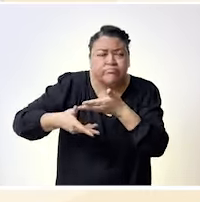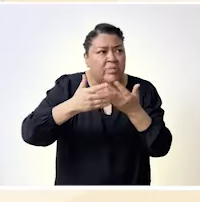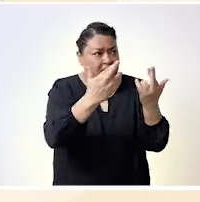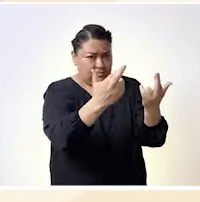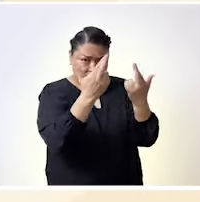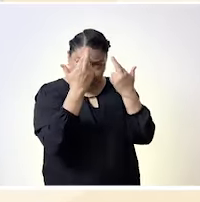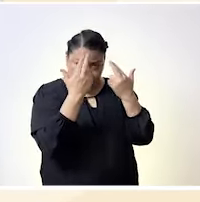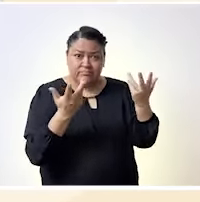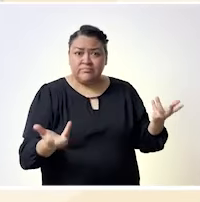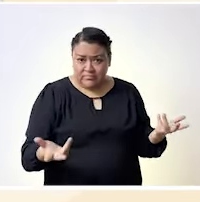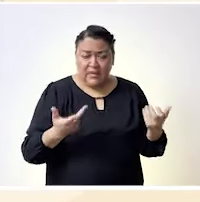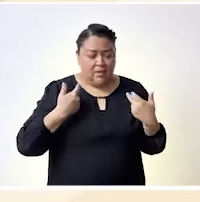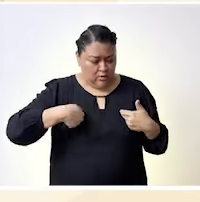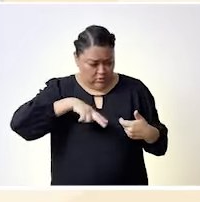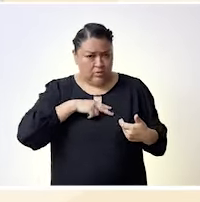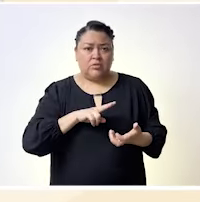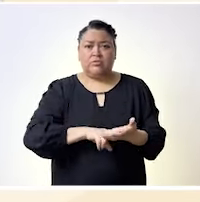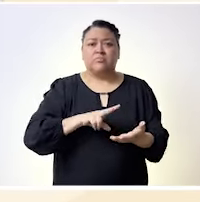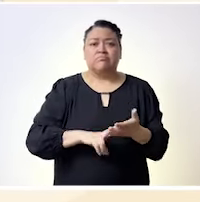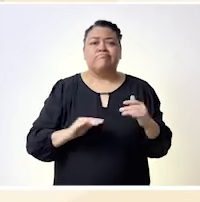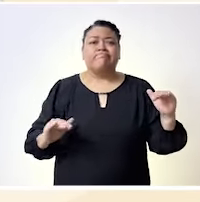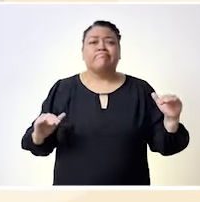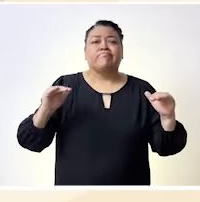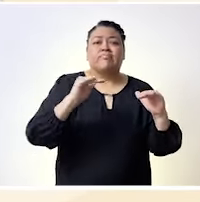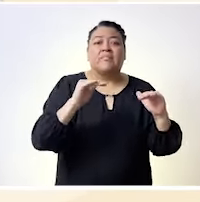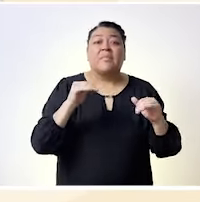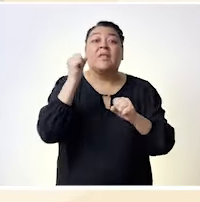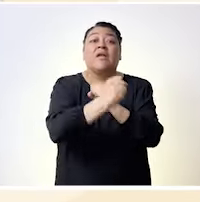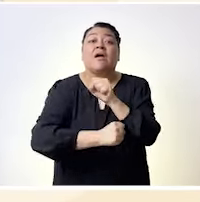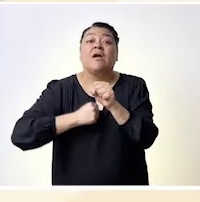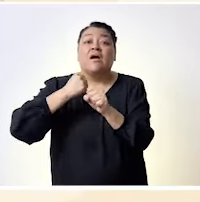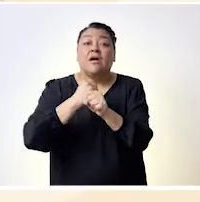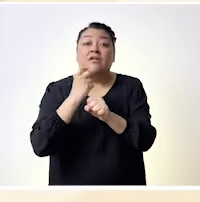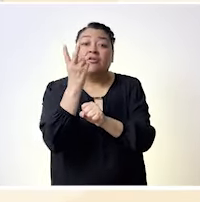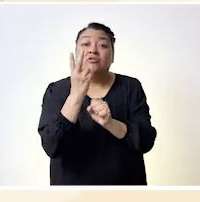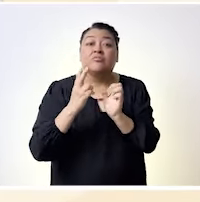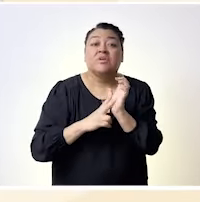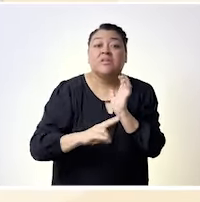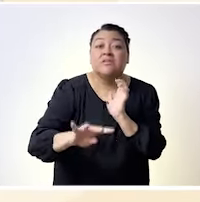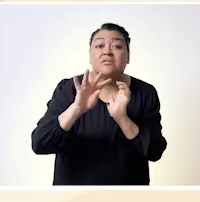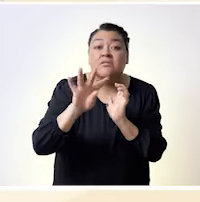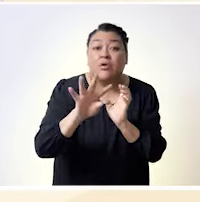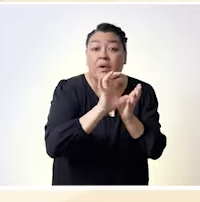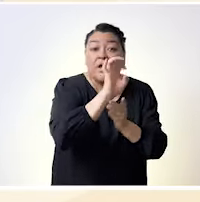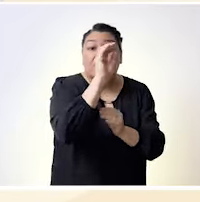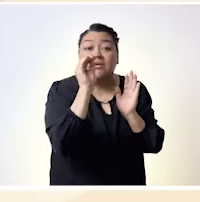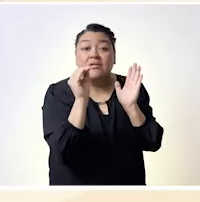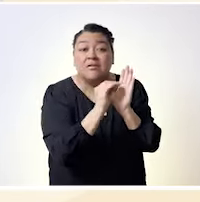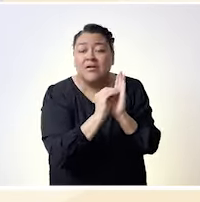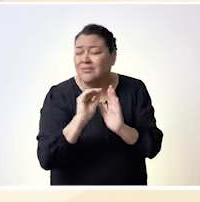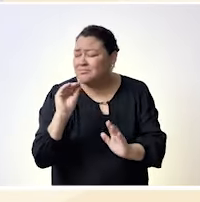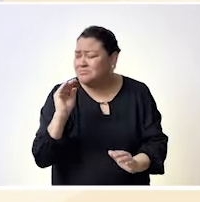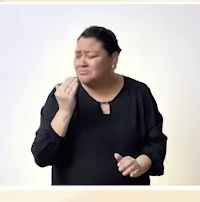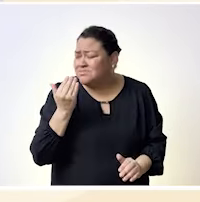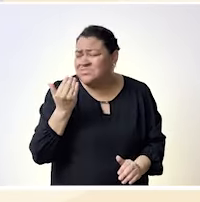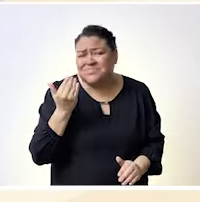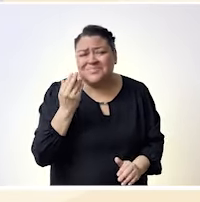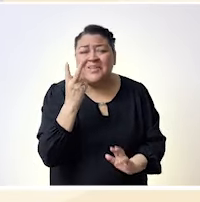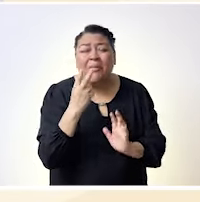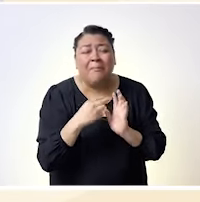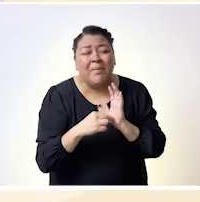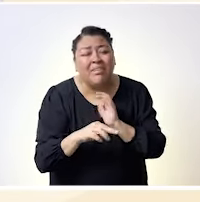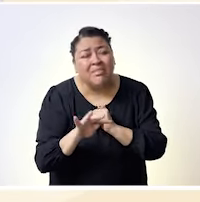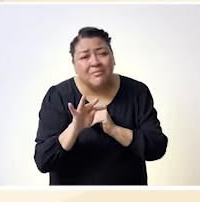ha tenido un reporte recién el año pasado, en donde denuncia que somos precisamente las mujeres afrodescendientes las que tenemos